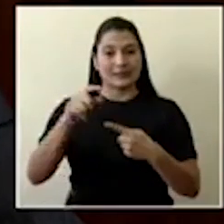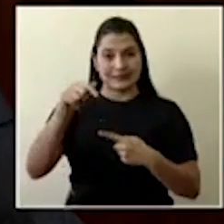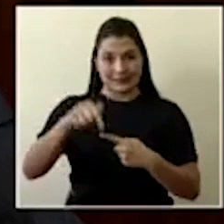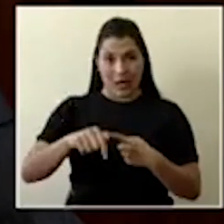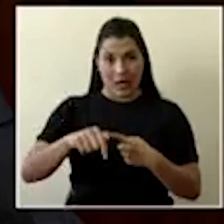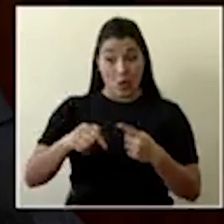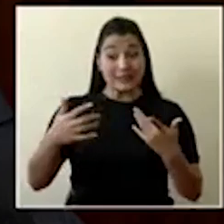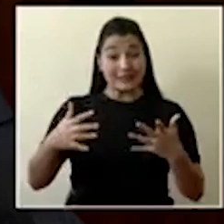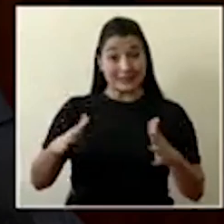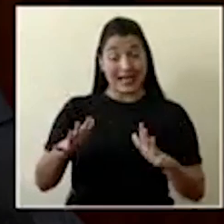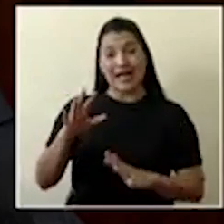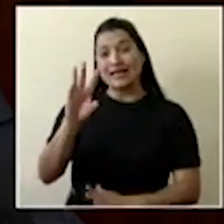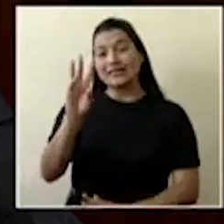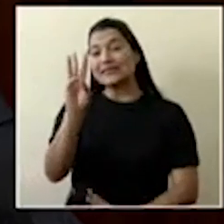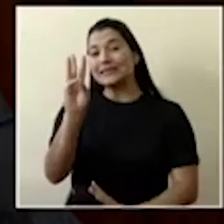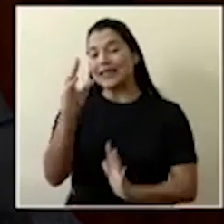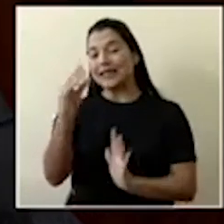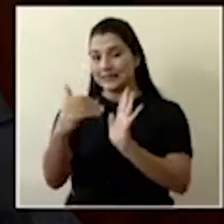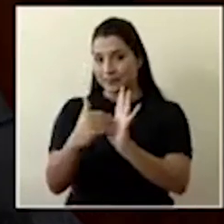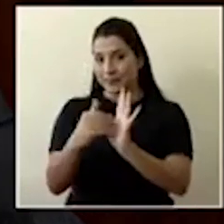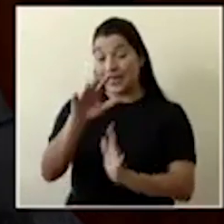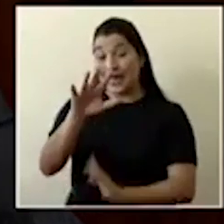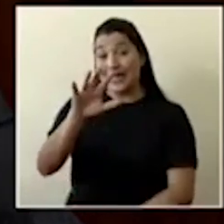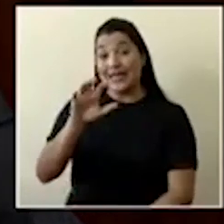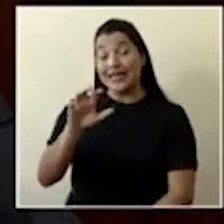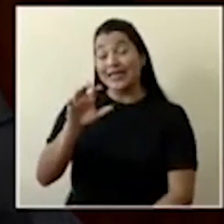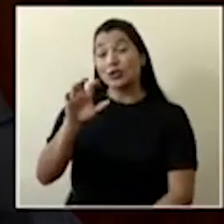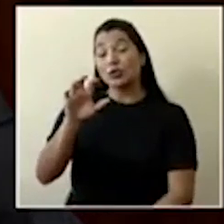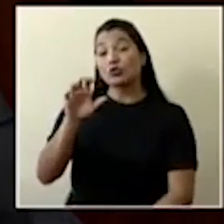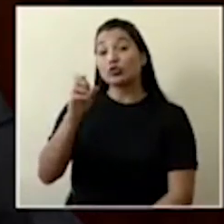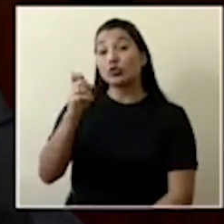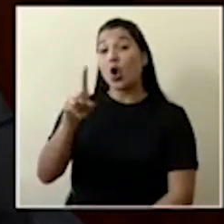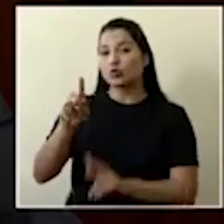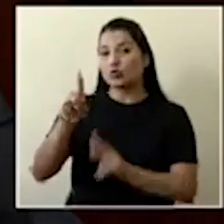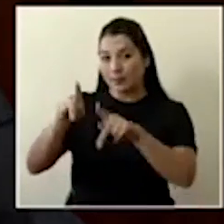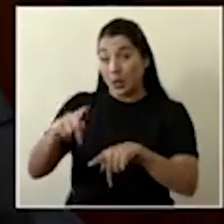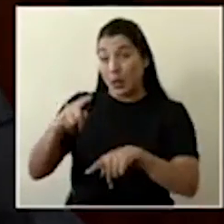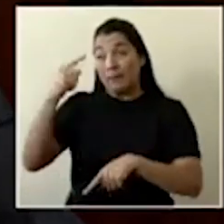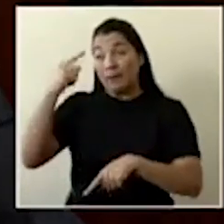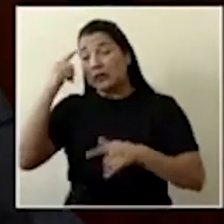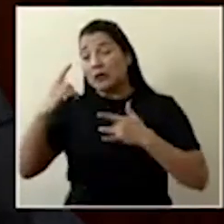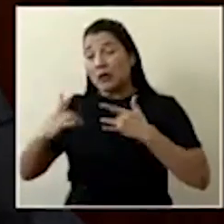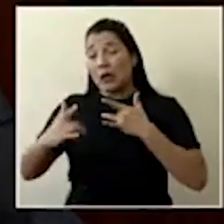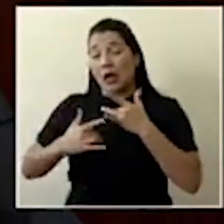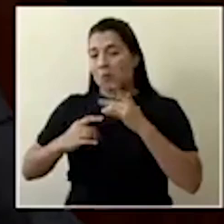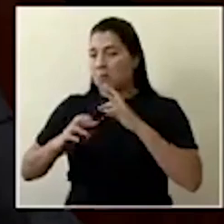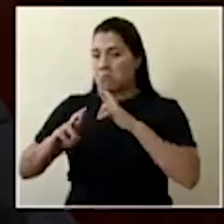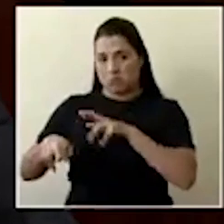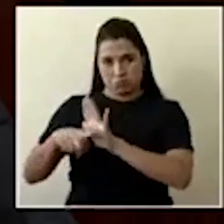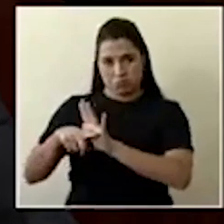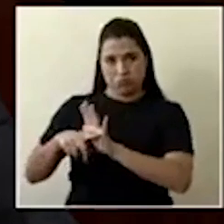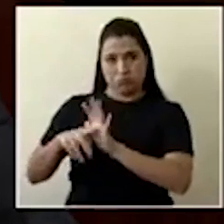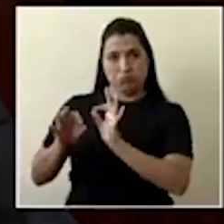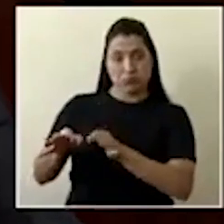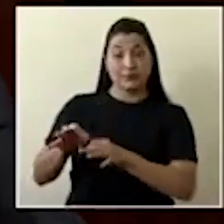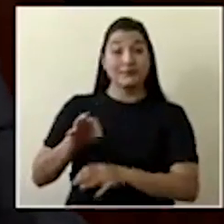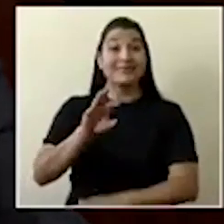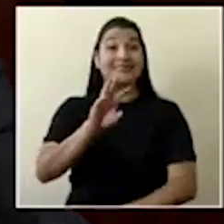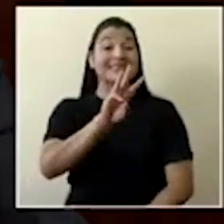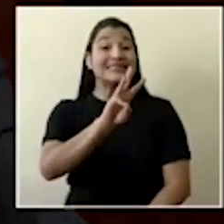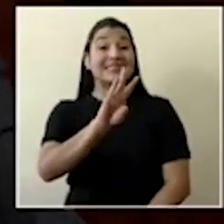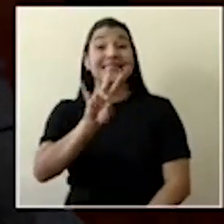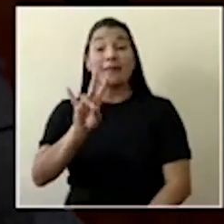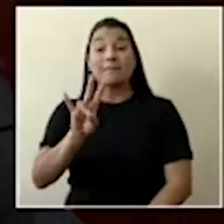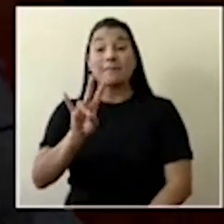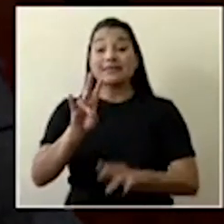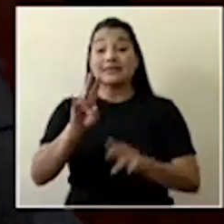descartado 6.511 personas, 67 personas se registran